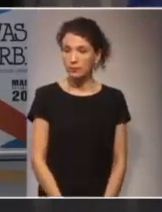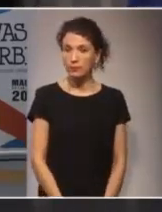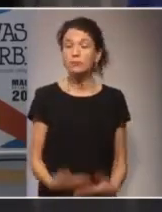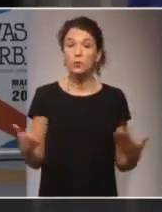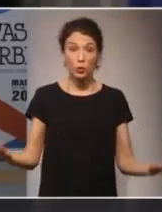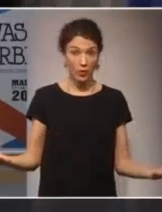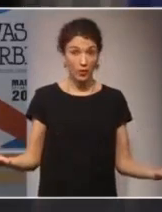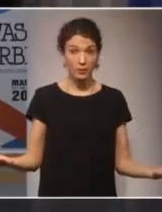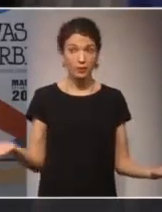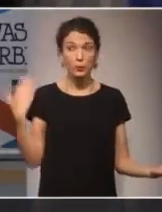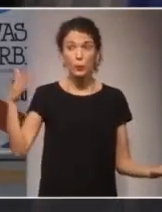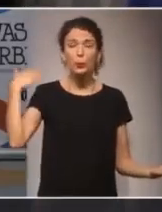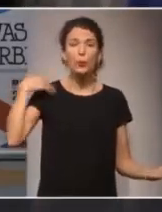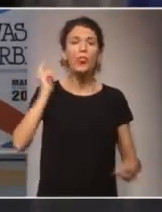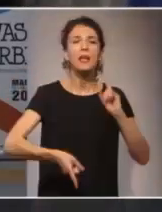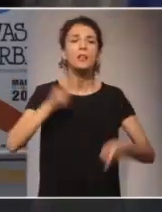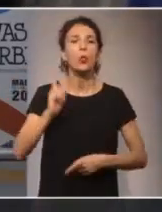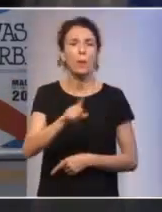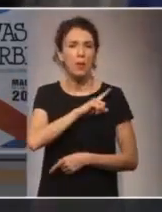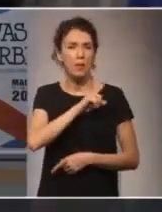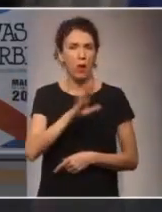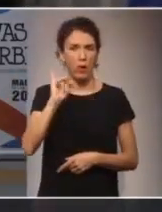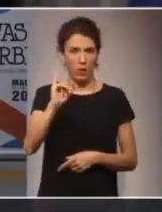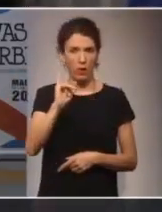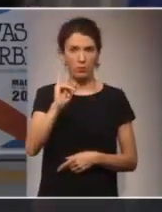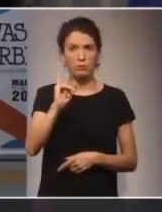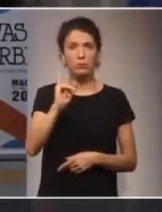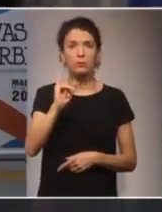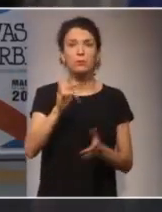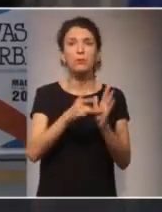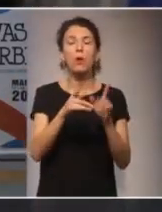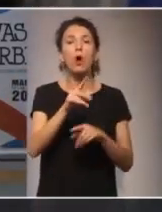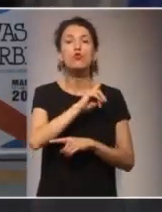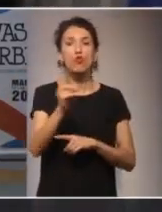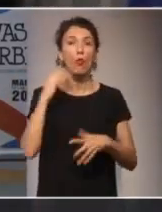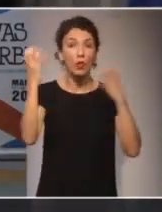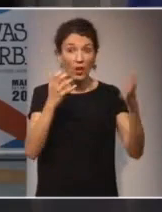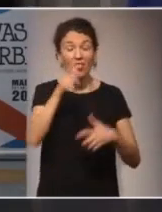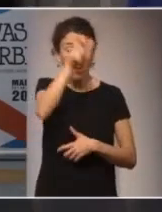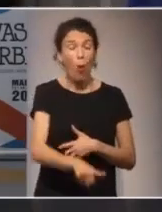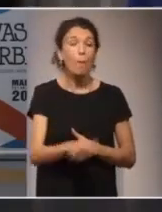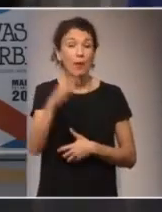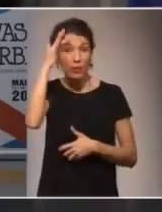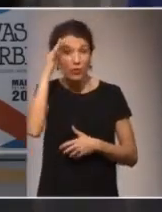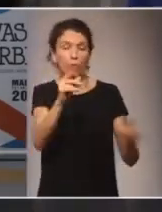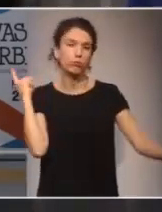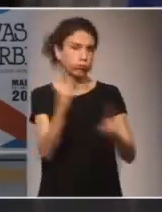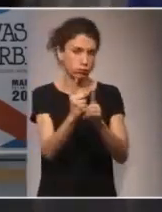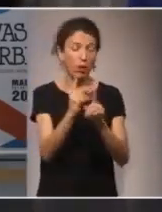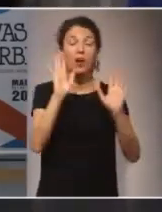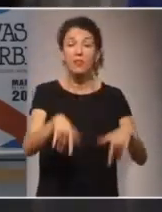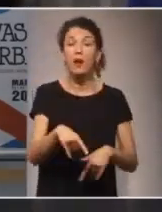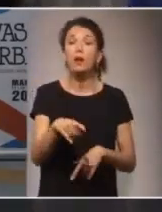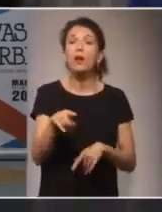Entonces, había una dictadura militar contraria a la corriente no violenta que él predicaba, por lo que le prohibieron